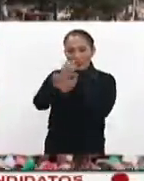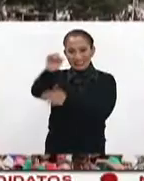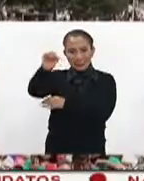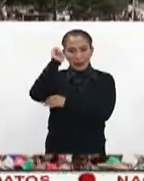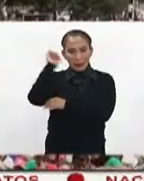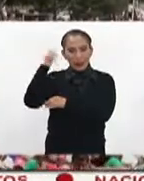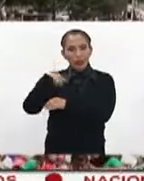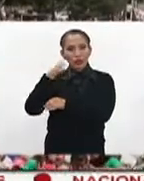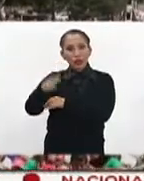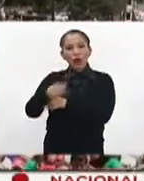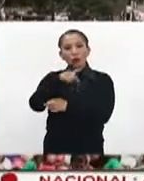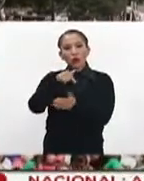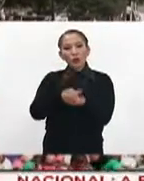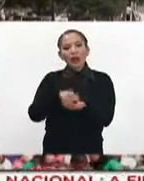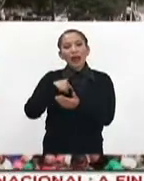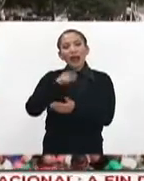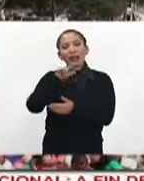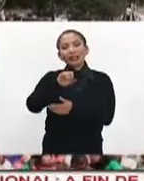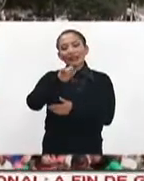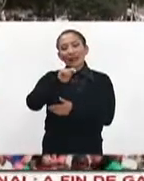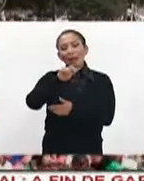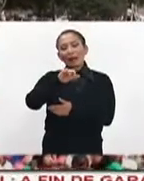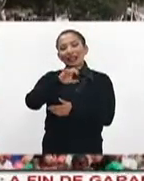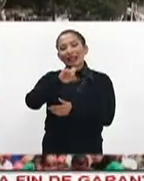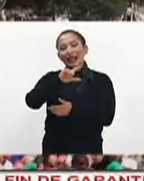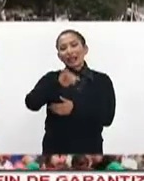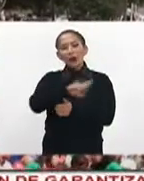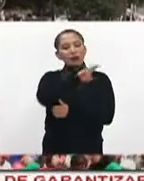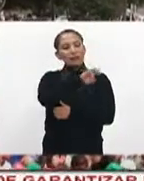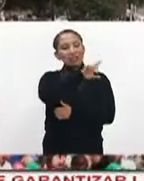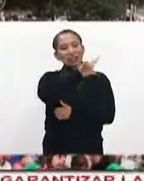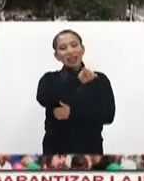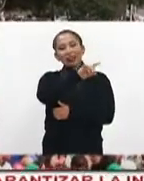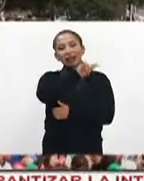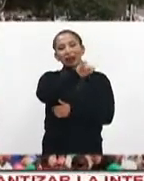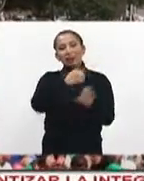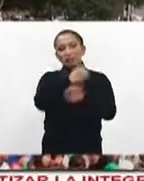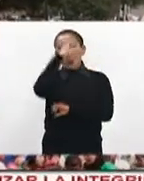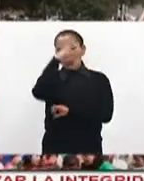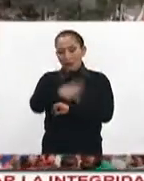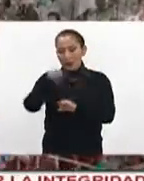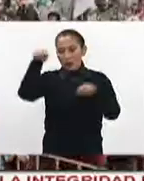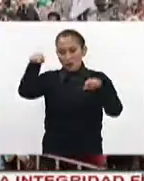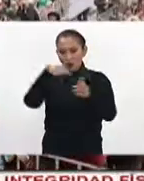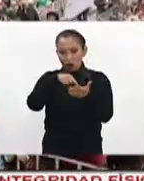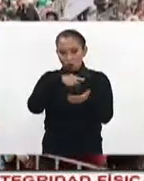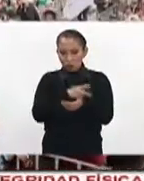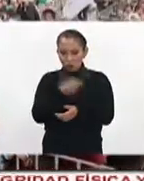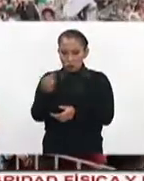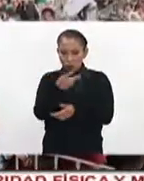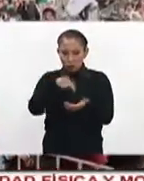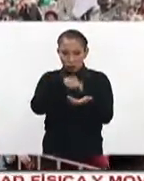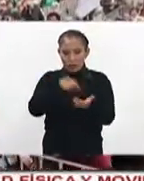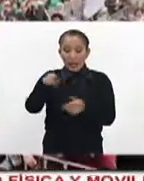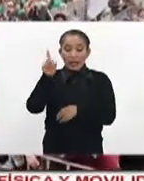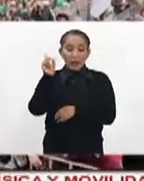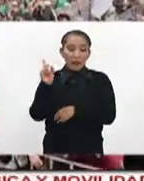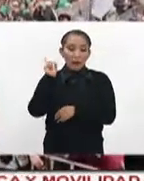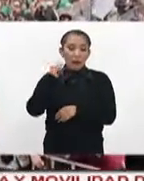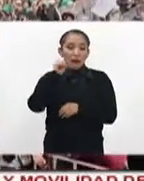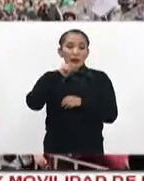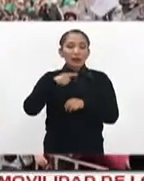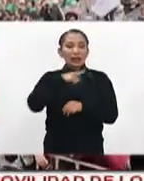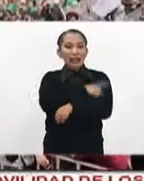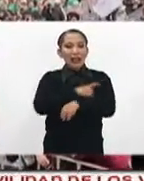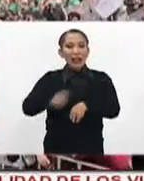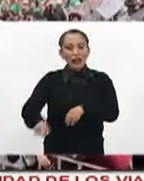sábado a los municipios de San José del Rincón, Temazcalingo y Villas del Carbón, en el Estado de México. Mientras que el domingo, realizó mítines en